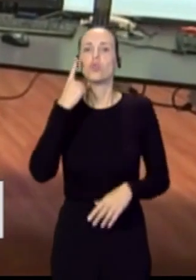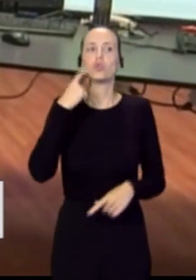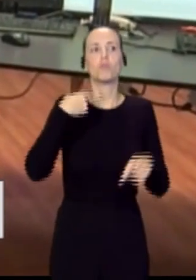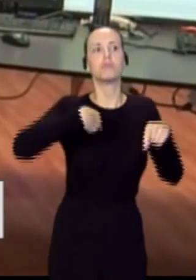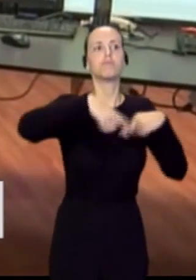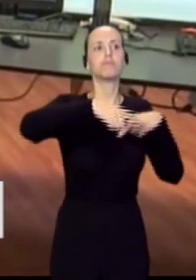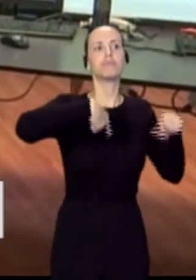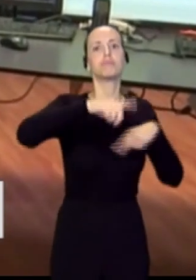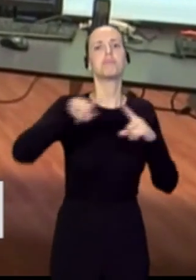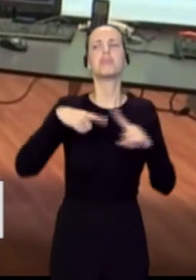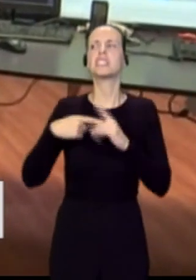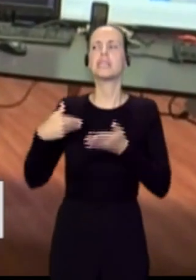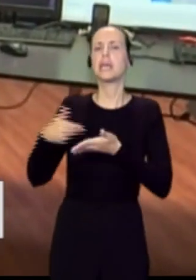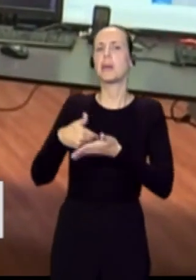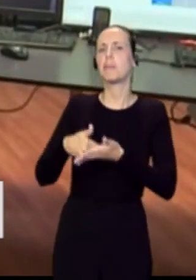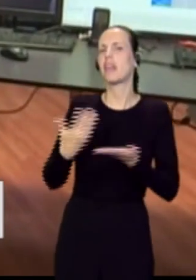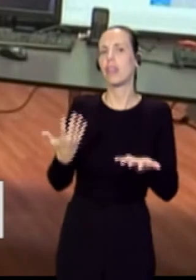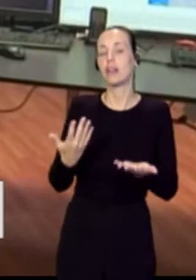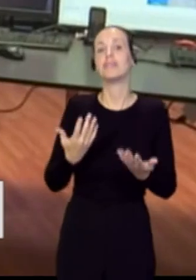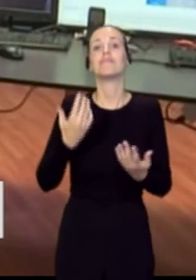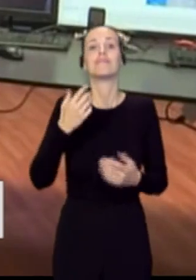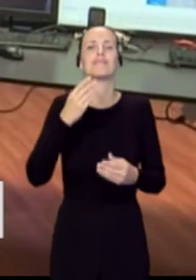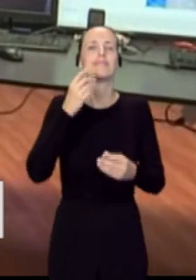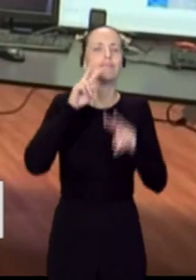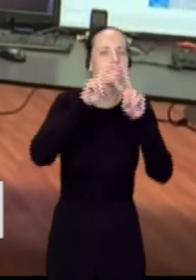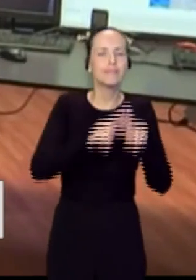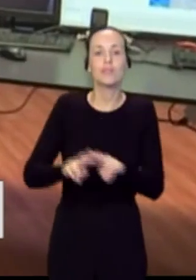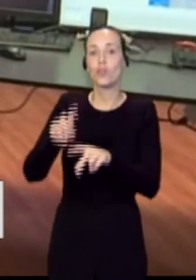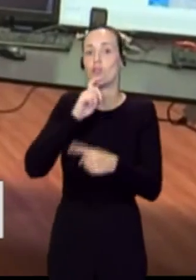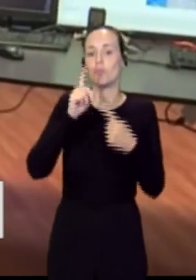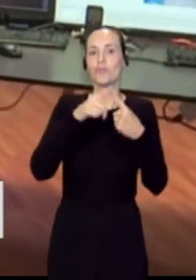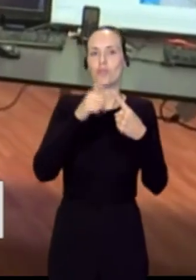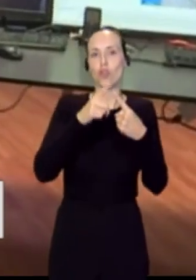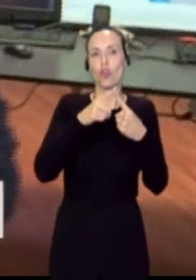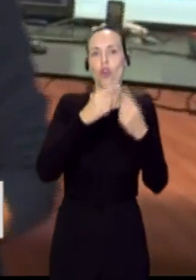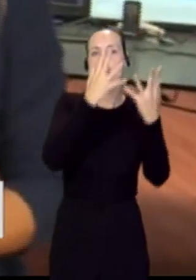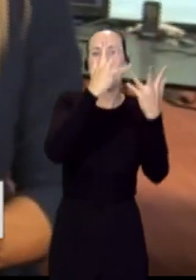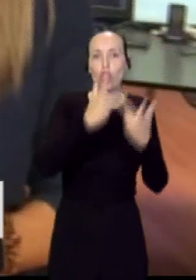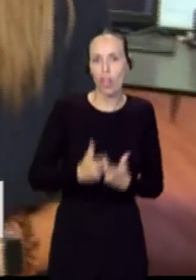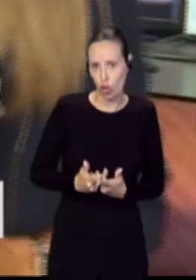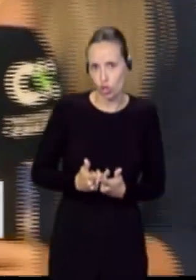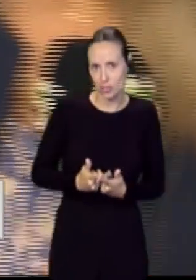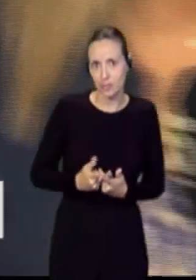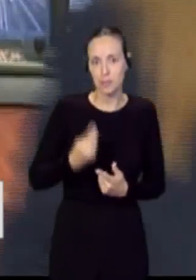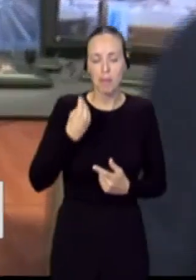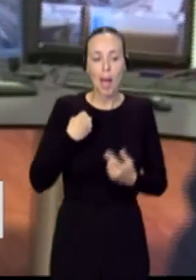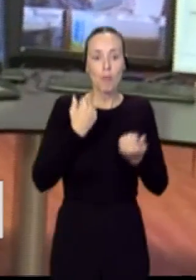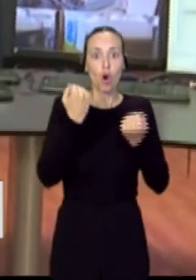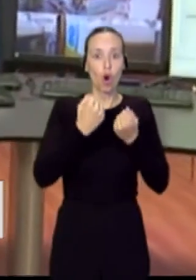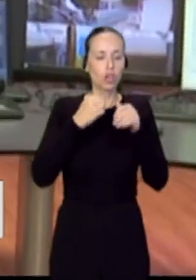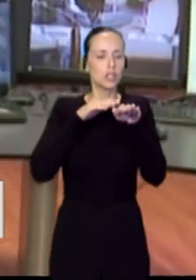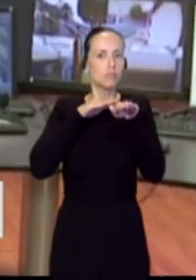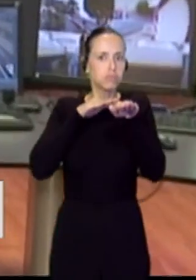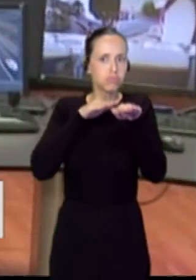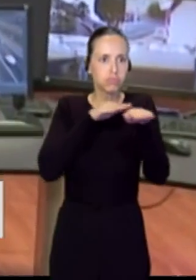movilidad y lo van a hacer a través de tres herramientas. Una de ellas son los contadores que contabilizan los vehículos que pasan